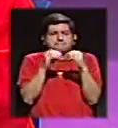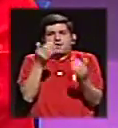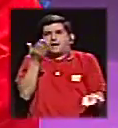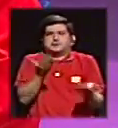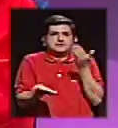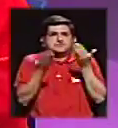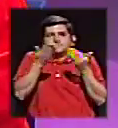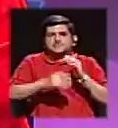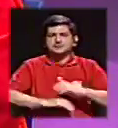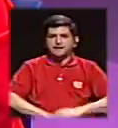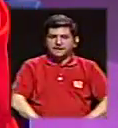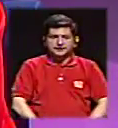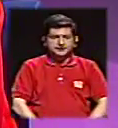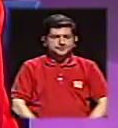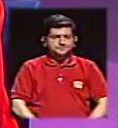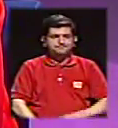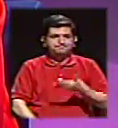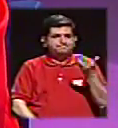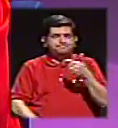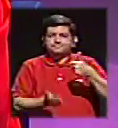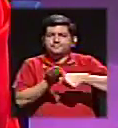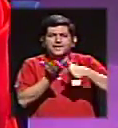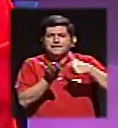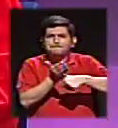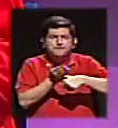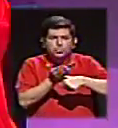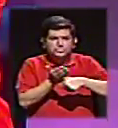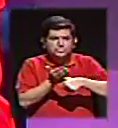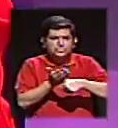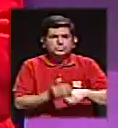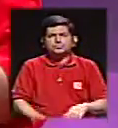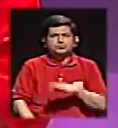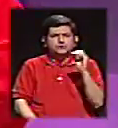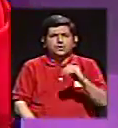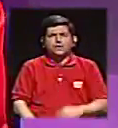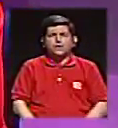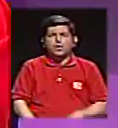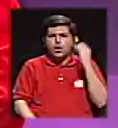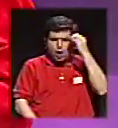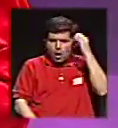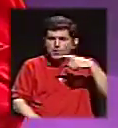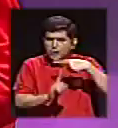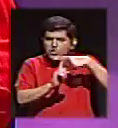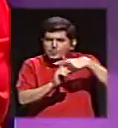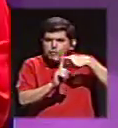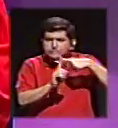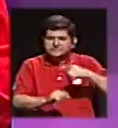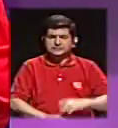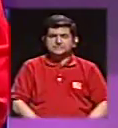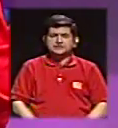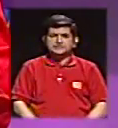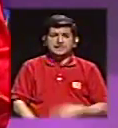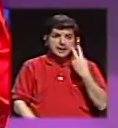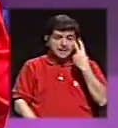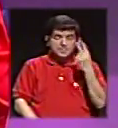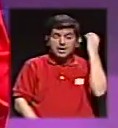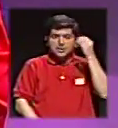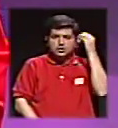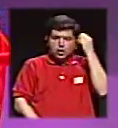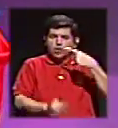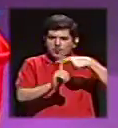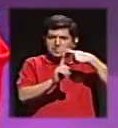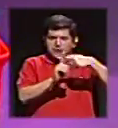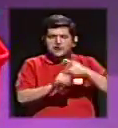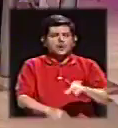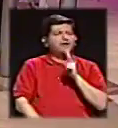votos favorables, ¿cómo se llama? Actitud favorable, opiniones favorables, digamos, ¿verdad? Estábamos viendo las opiniones